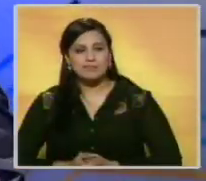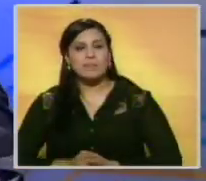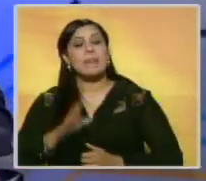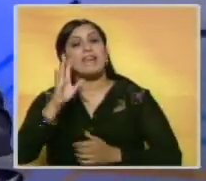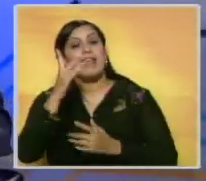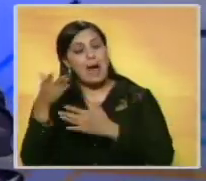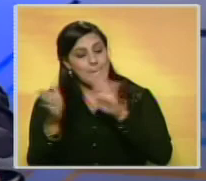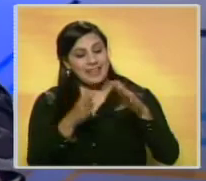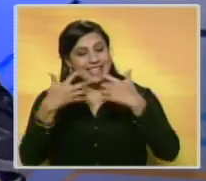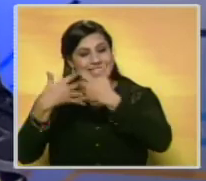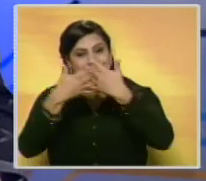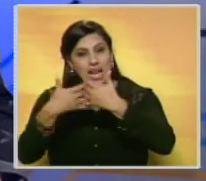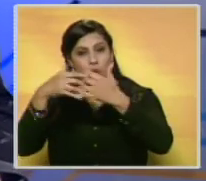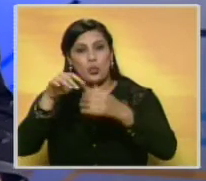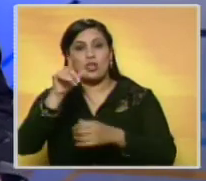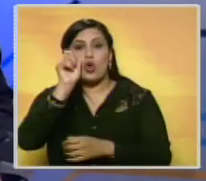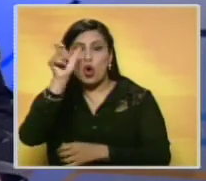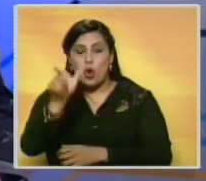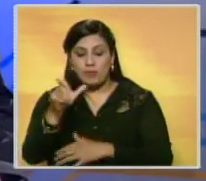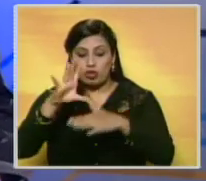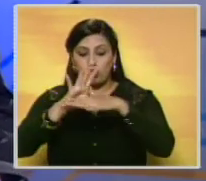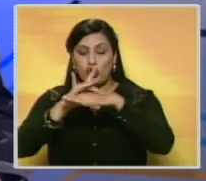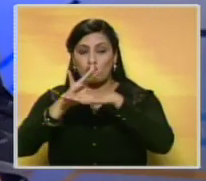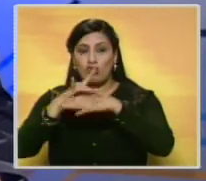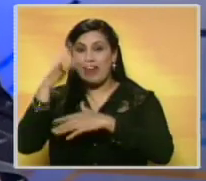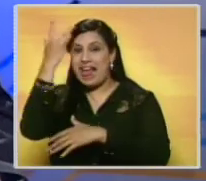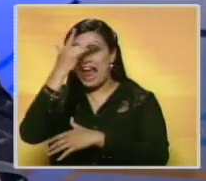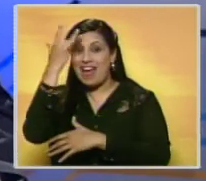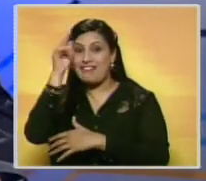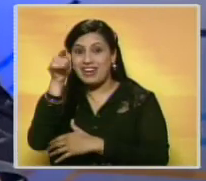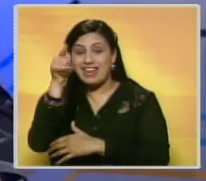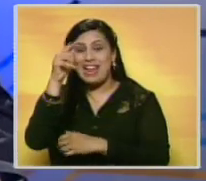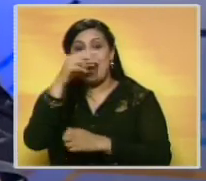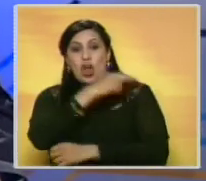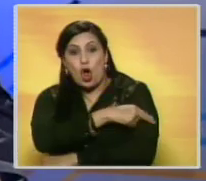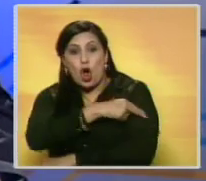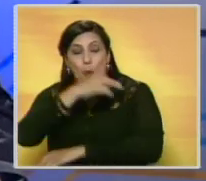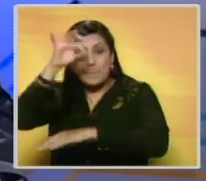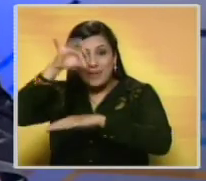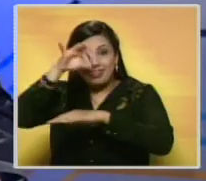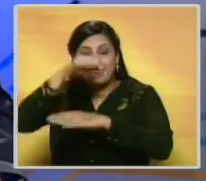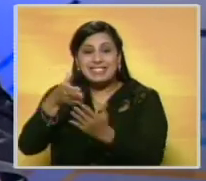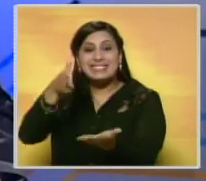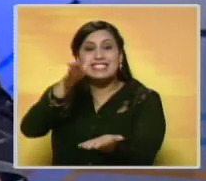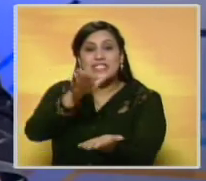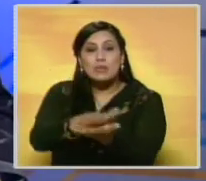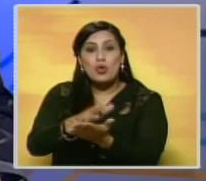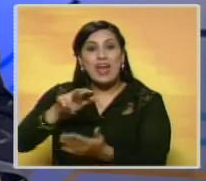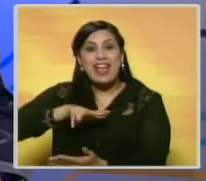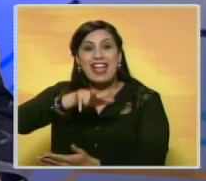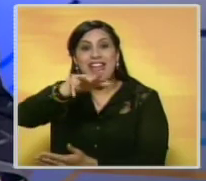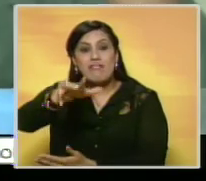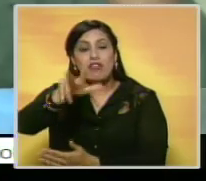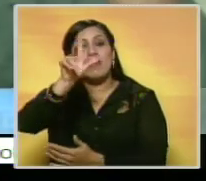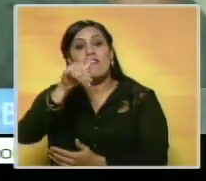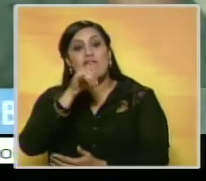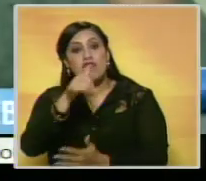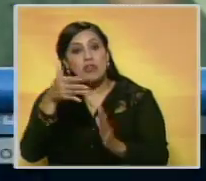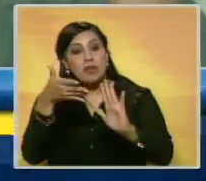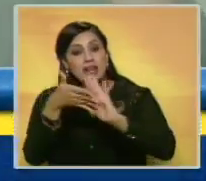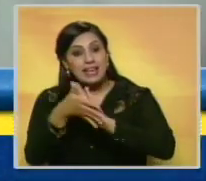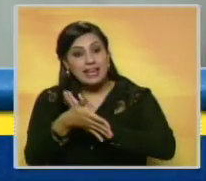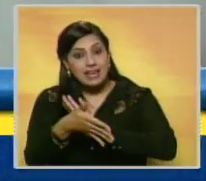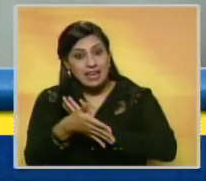En Estados Unidos, un doctor de Sierra Leona que era tratado en un hospital por ébola falleció esta mañana. El Centro Médico de